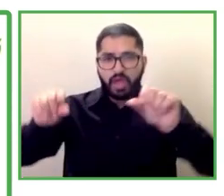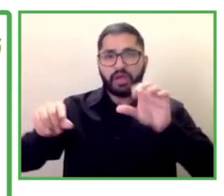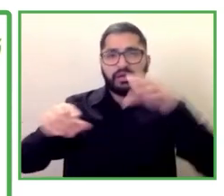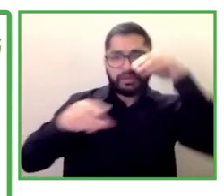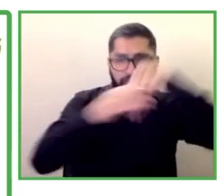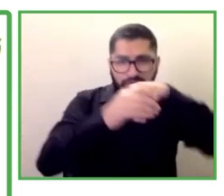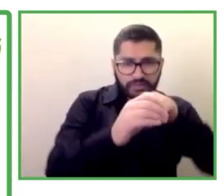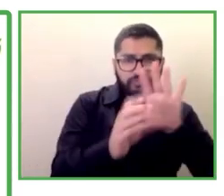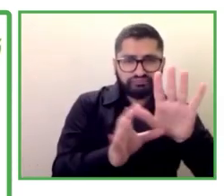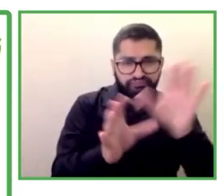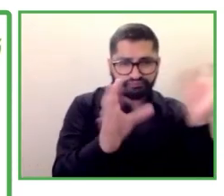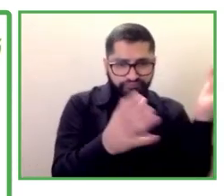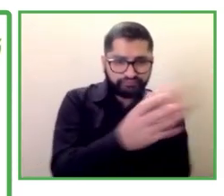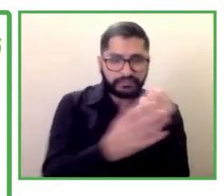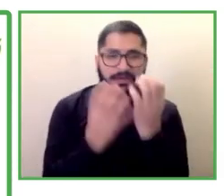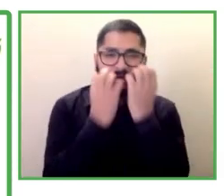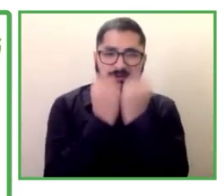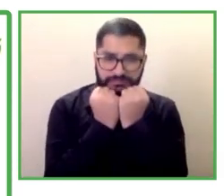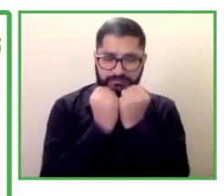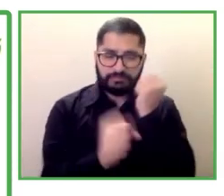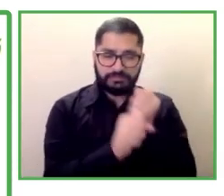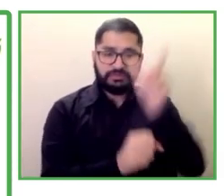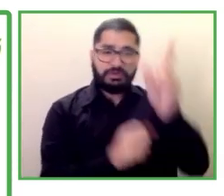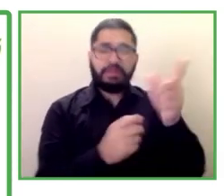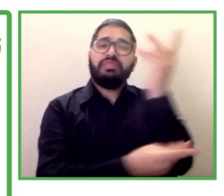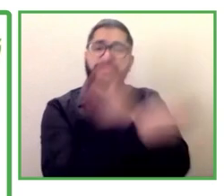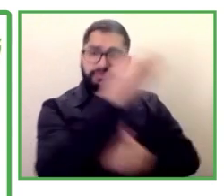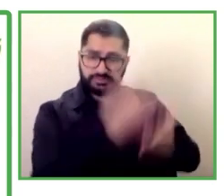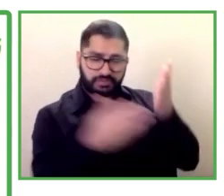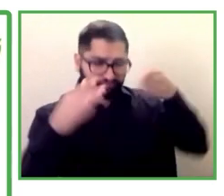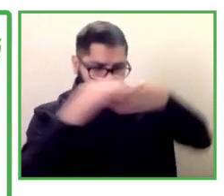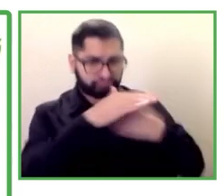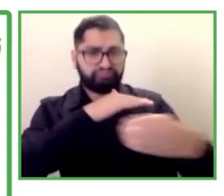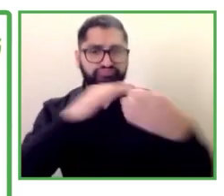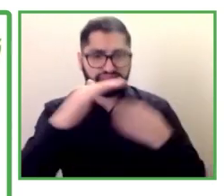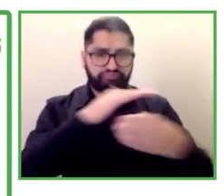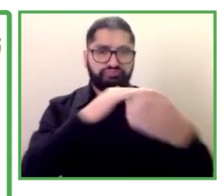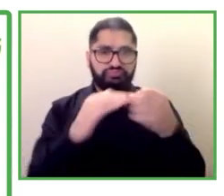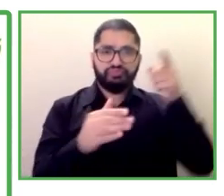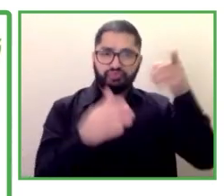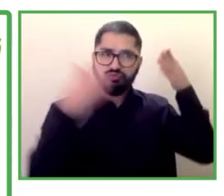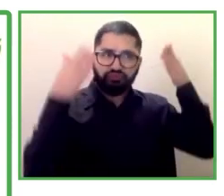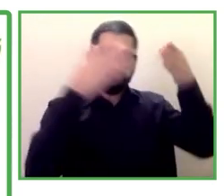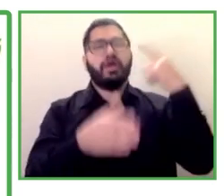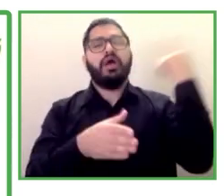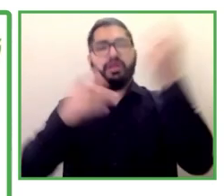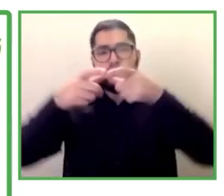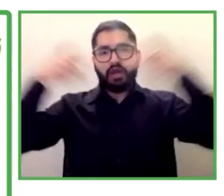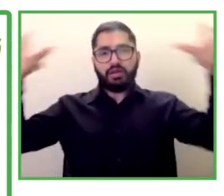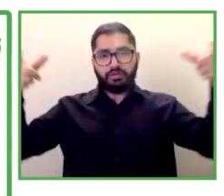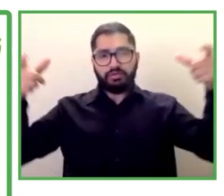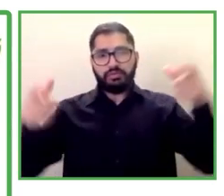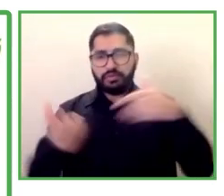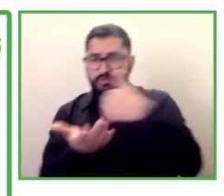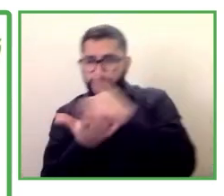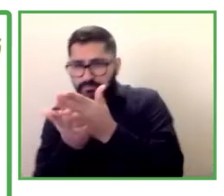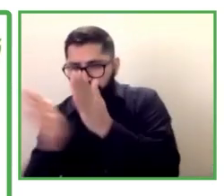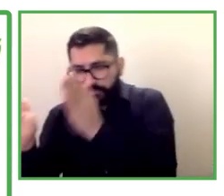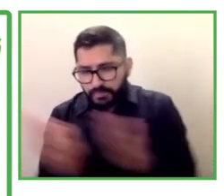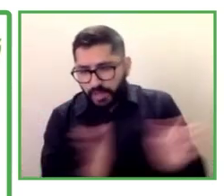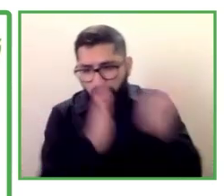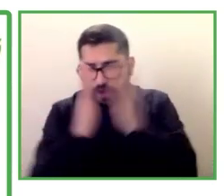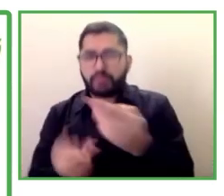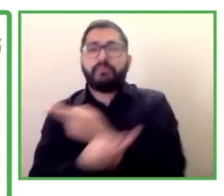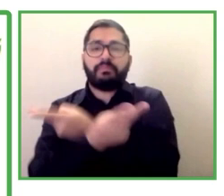trabajado con la Dirección General de Función Pública que es la competente para llevar a cabo estas medidas nuestra participación se